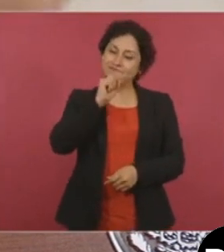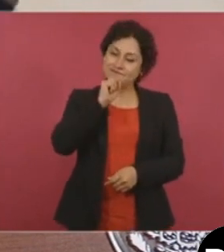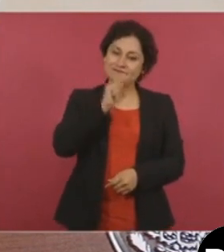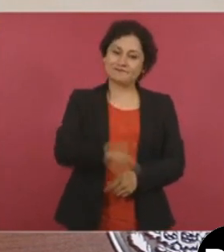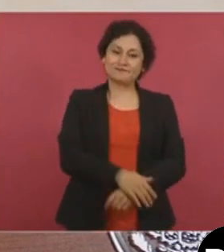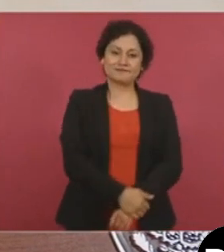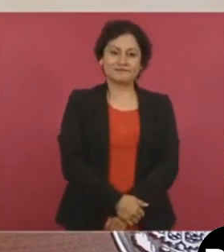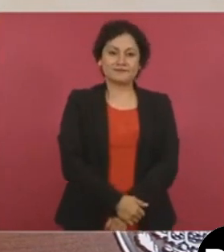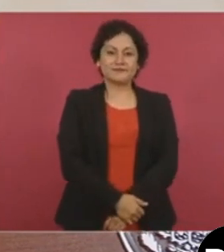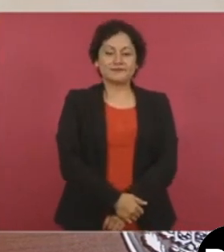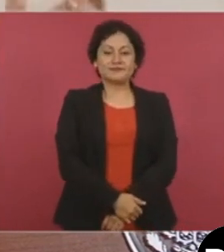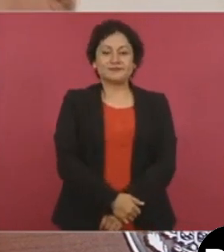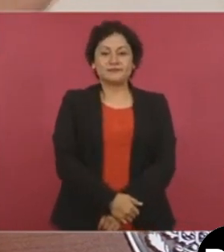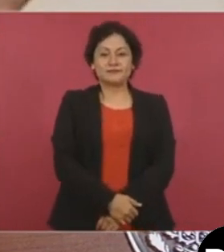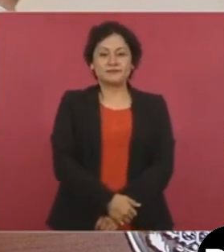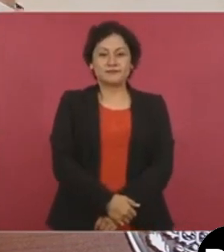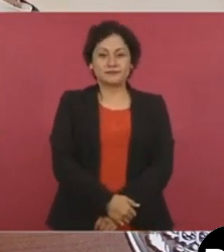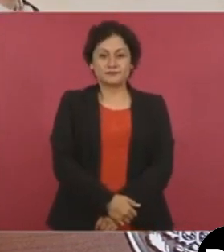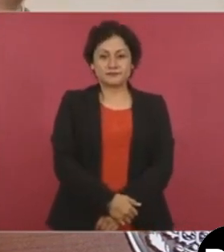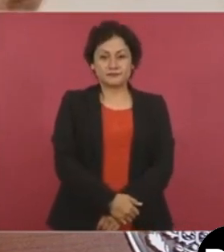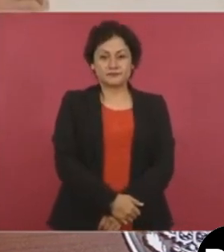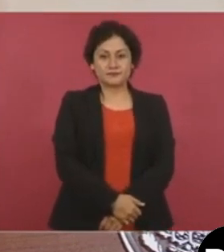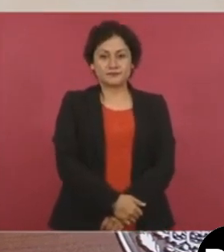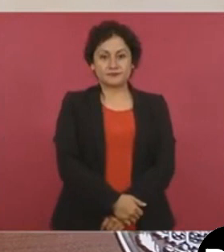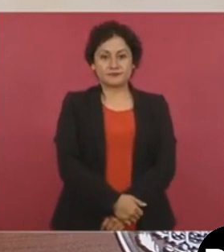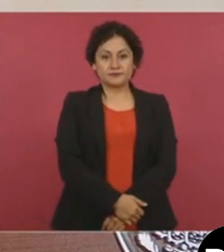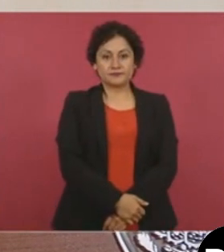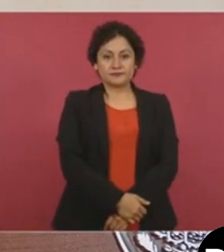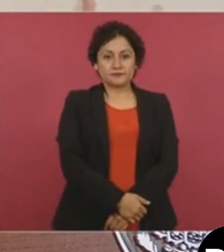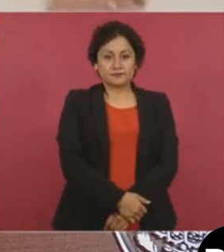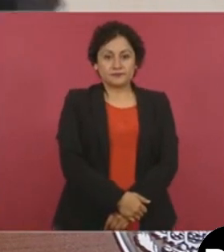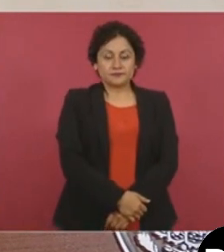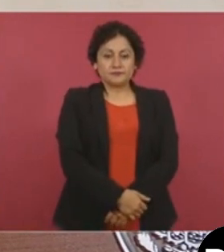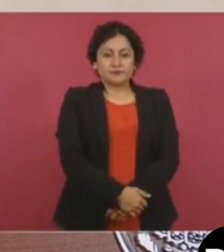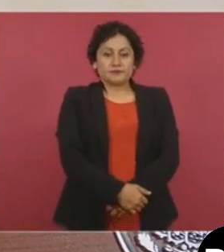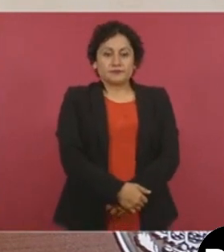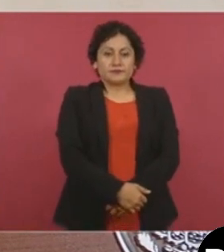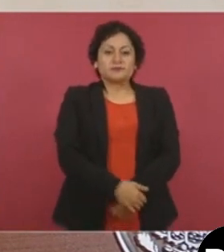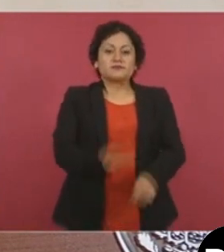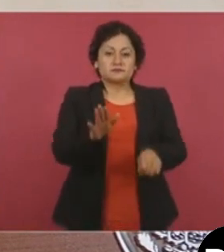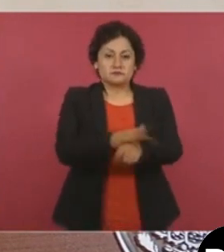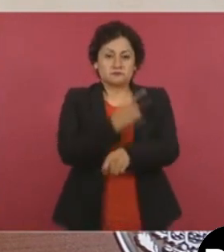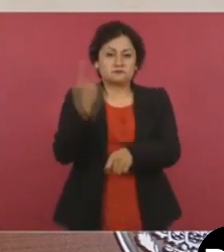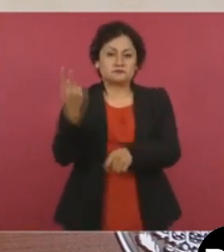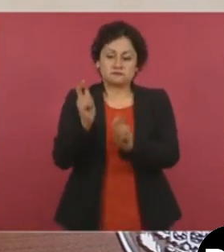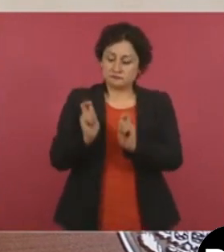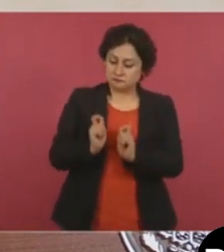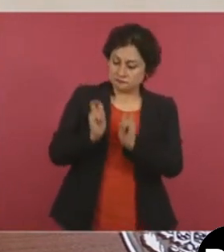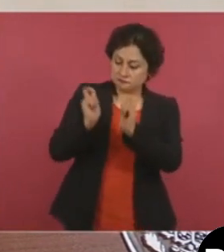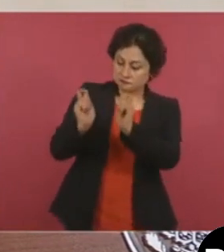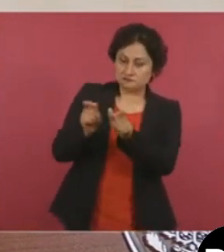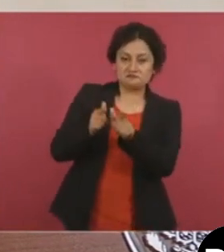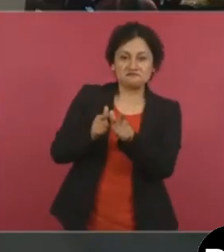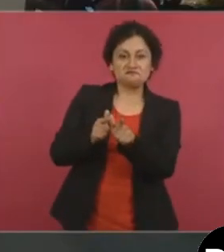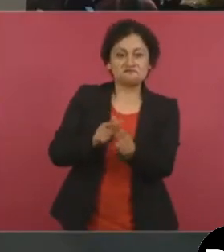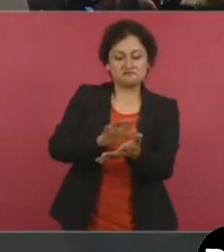va a haber continuidad con cambio, estoy